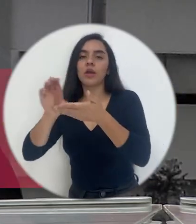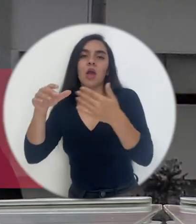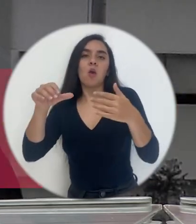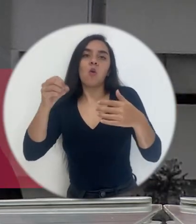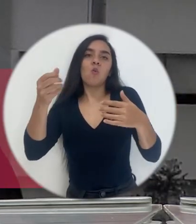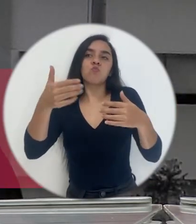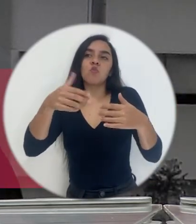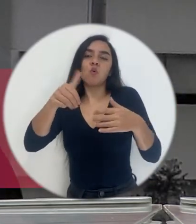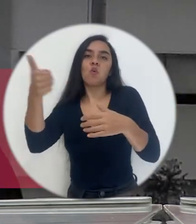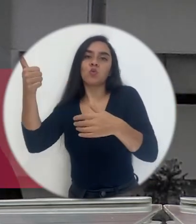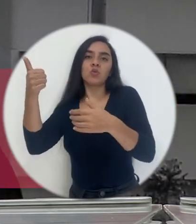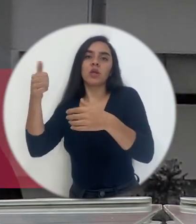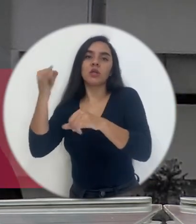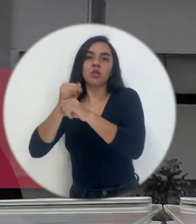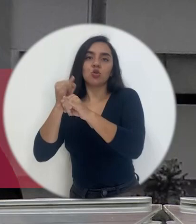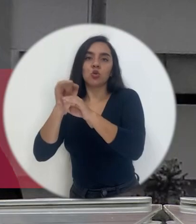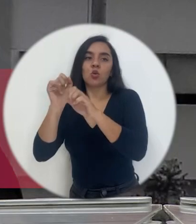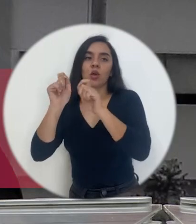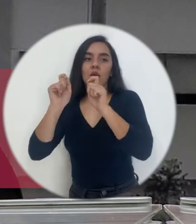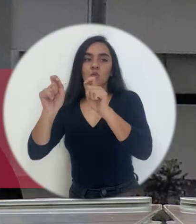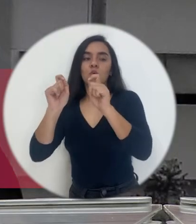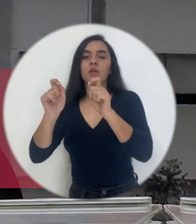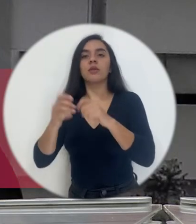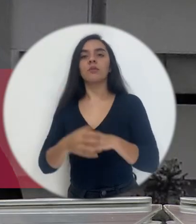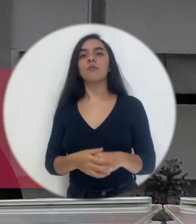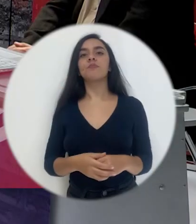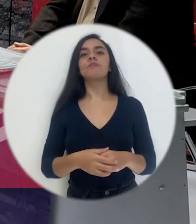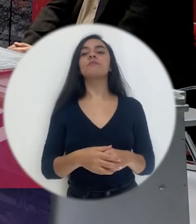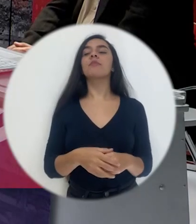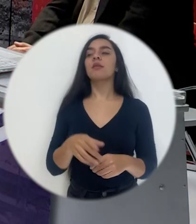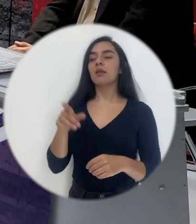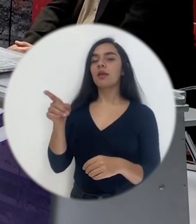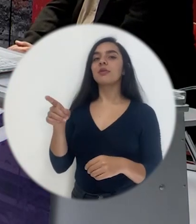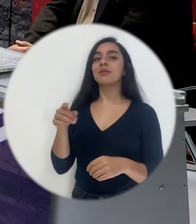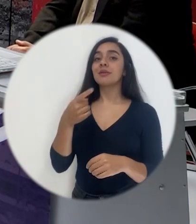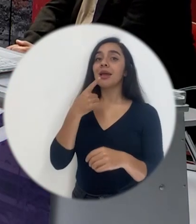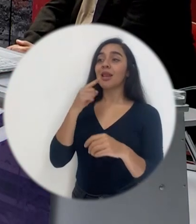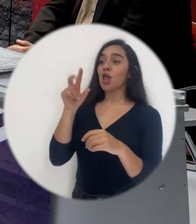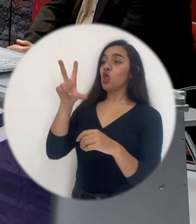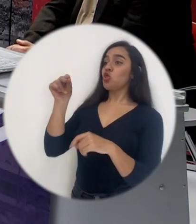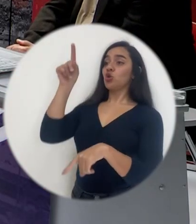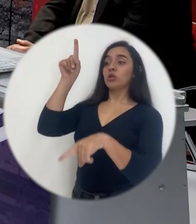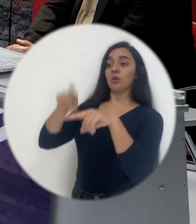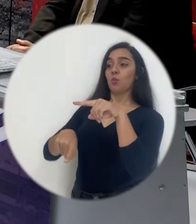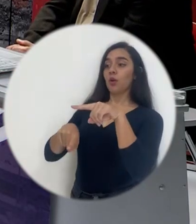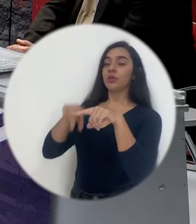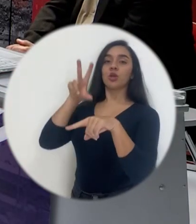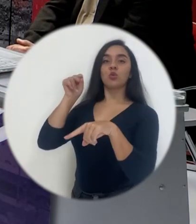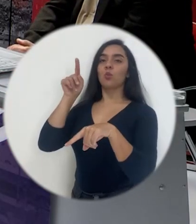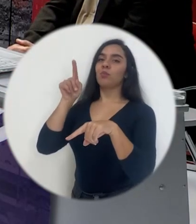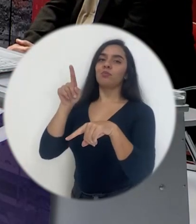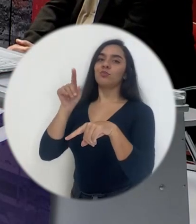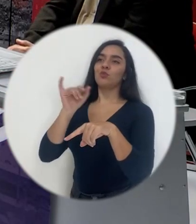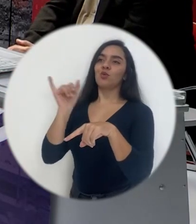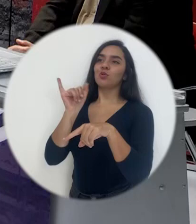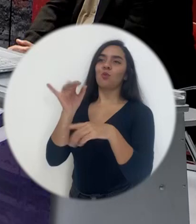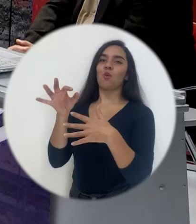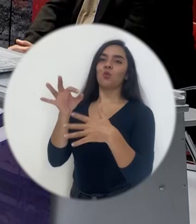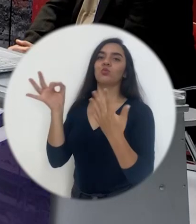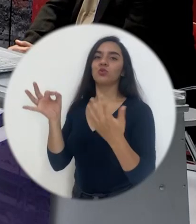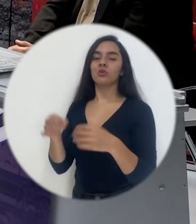en cualquier institución educativa no se puede no puede ser una opción en la casa cuando los niños estudian